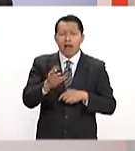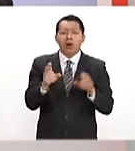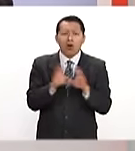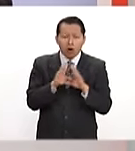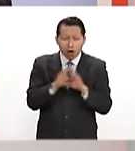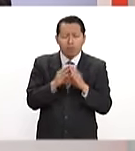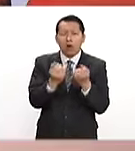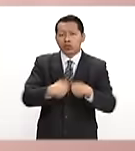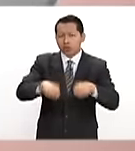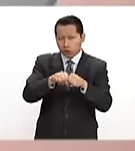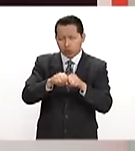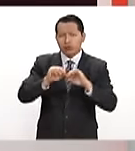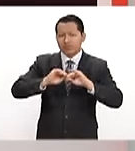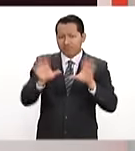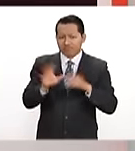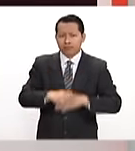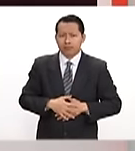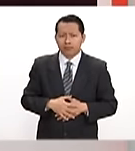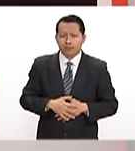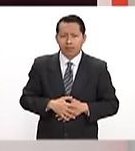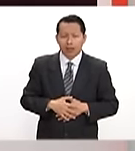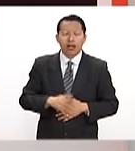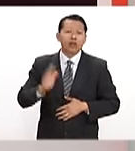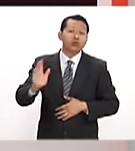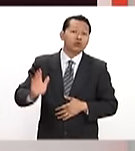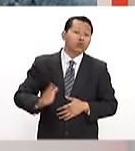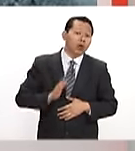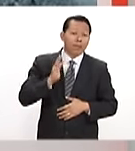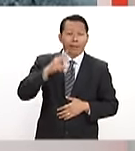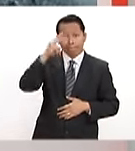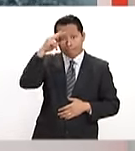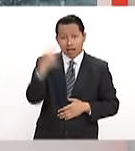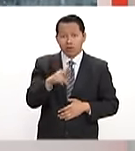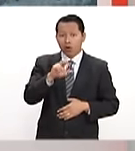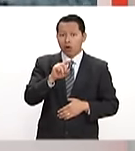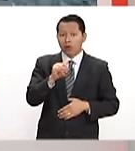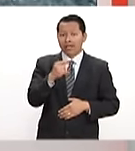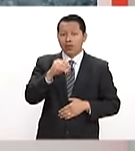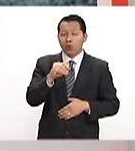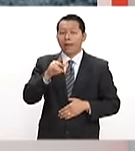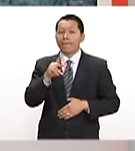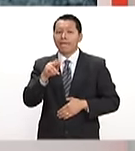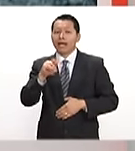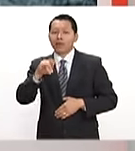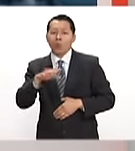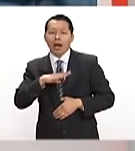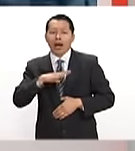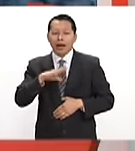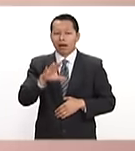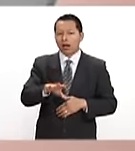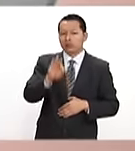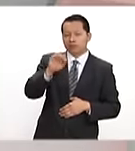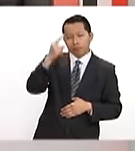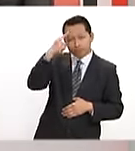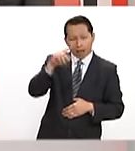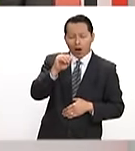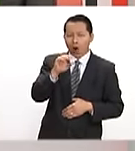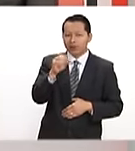unos socios claros. Toma por sorpresa al mexicano Rodrigo Prieto su nominación al Oscar.